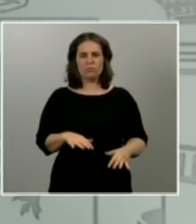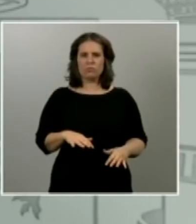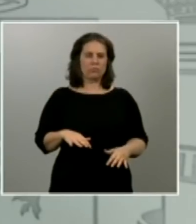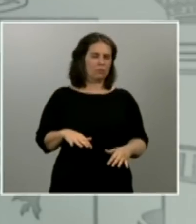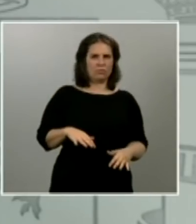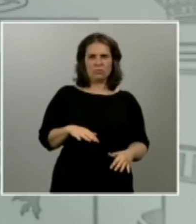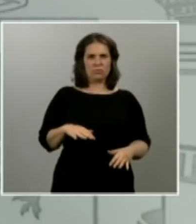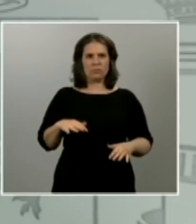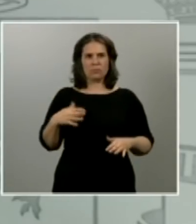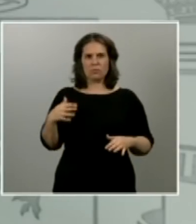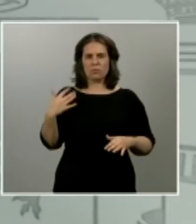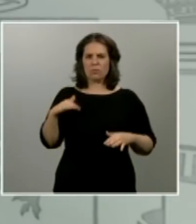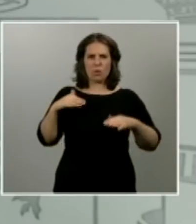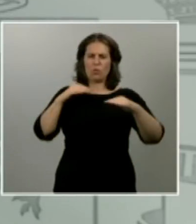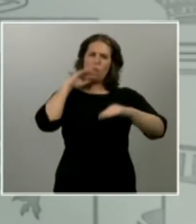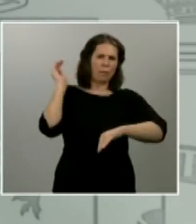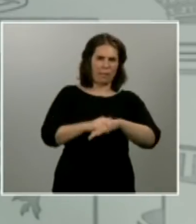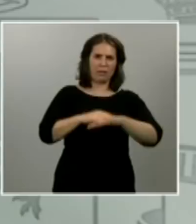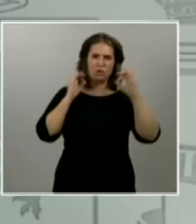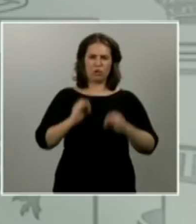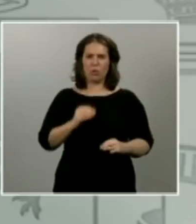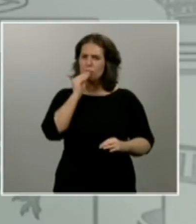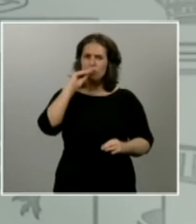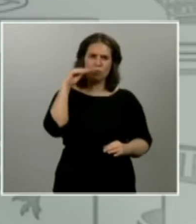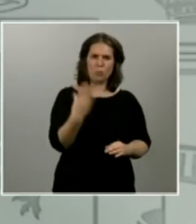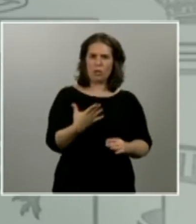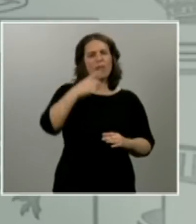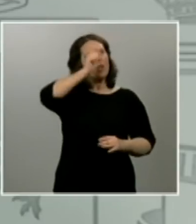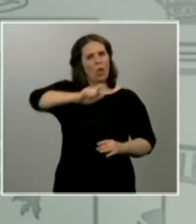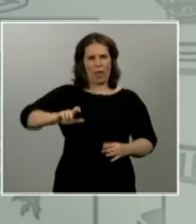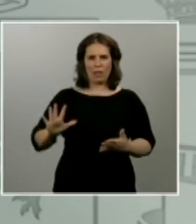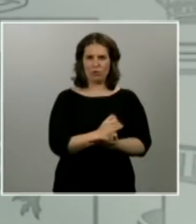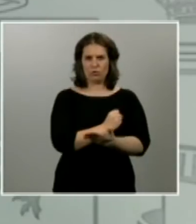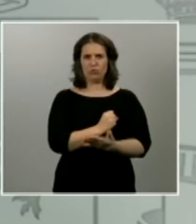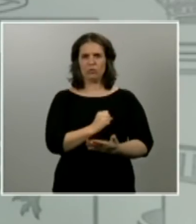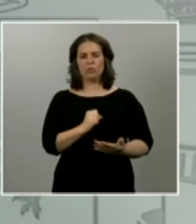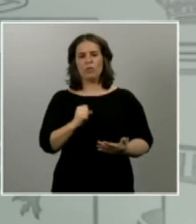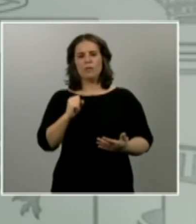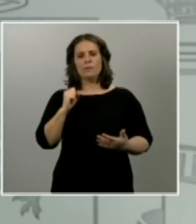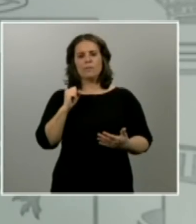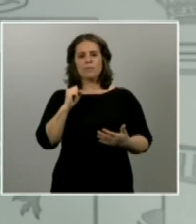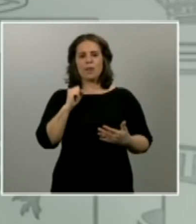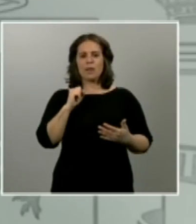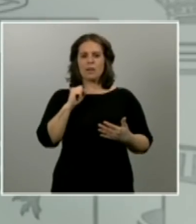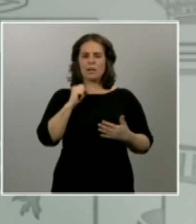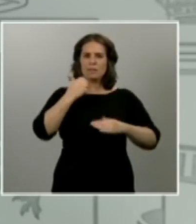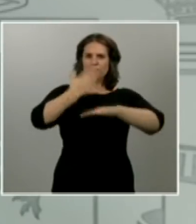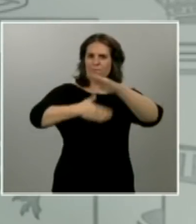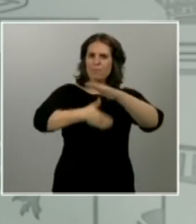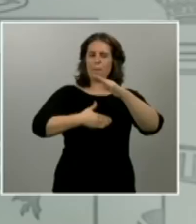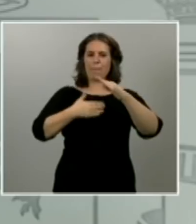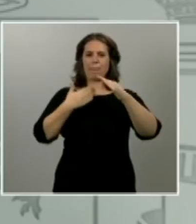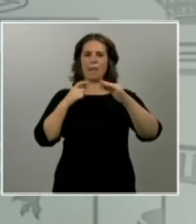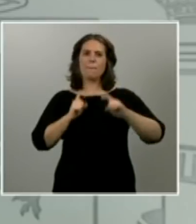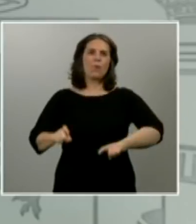un extraordinario cumplimiento de manera ejemplar por parte de la ciudadanía de esas decisiones de esas restricciones de movilidad que nos hemos